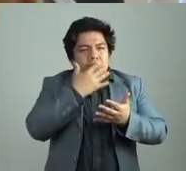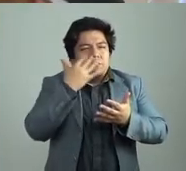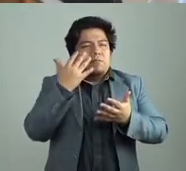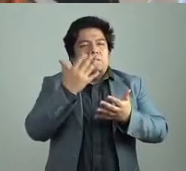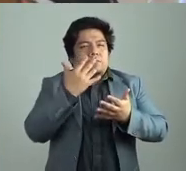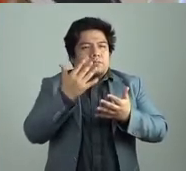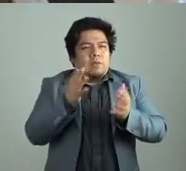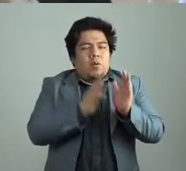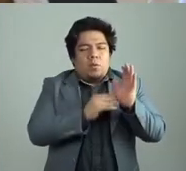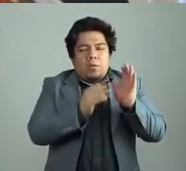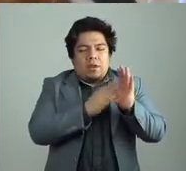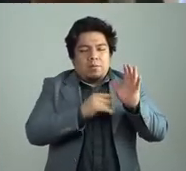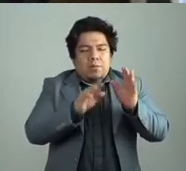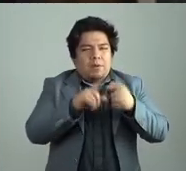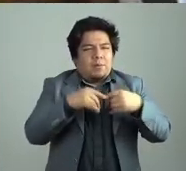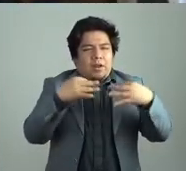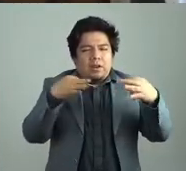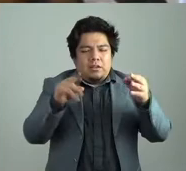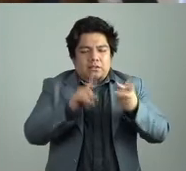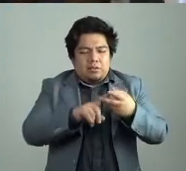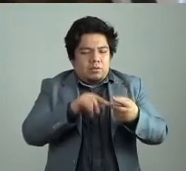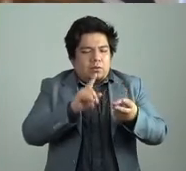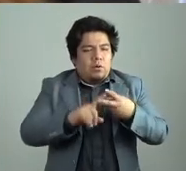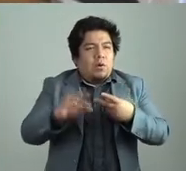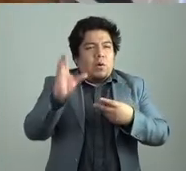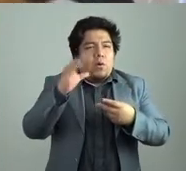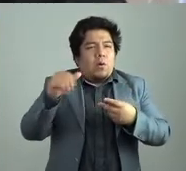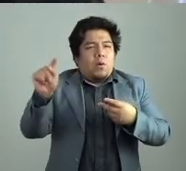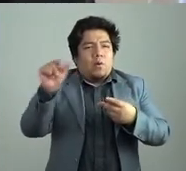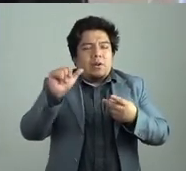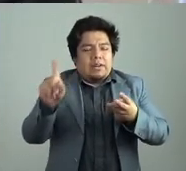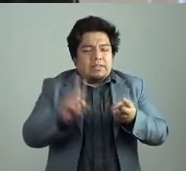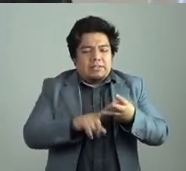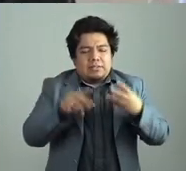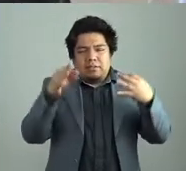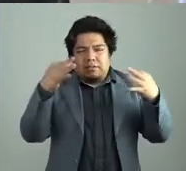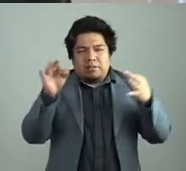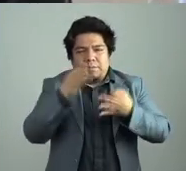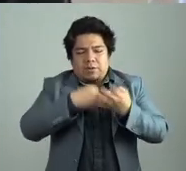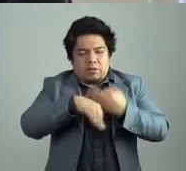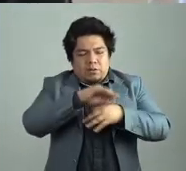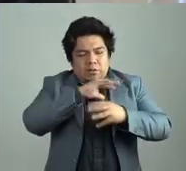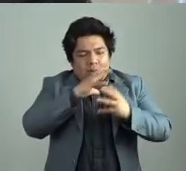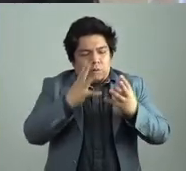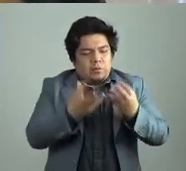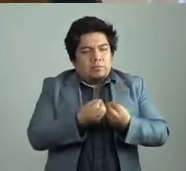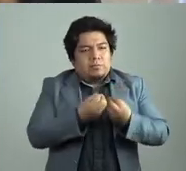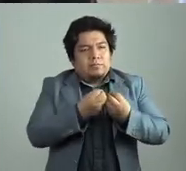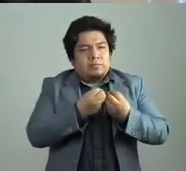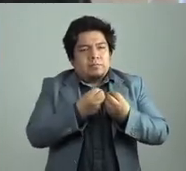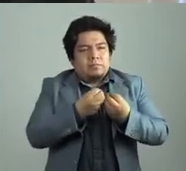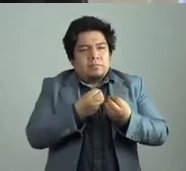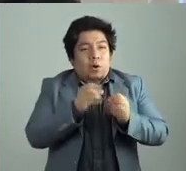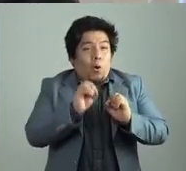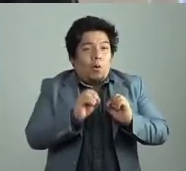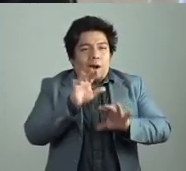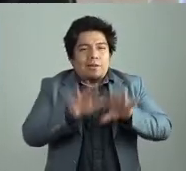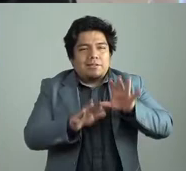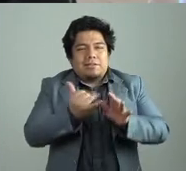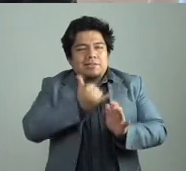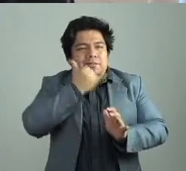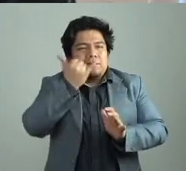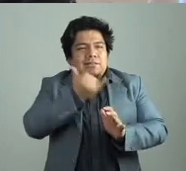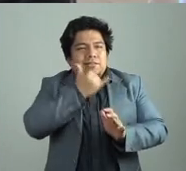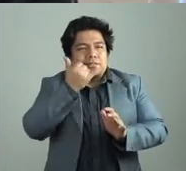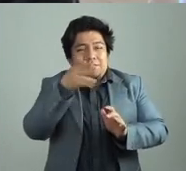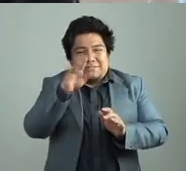bregar con las cintas, con los papeles, con el error, ¿no? Que no